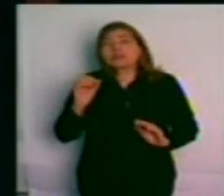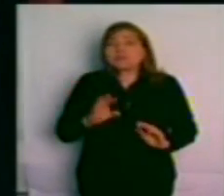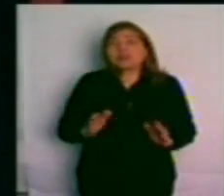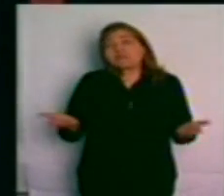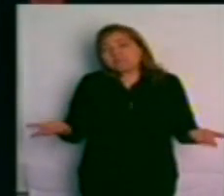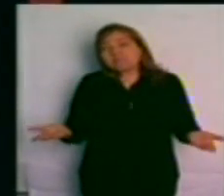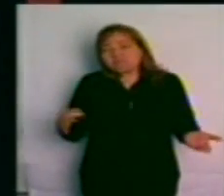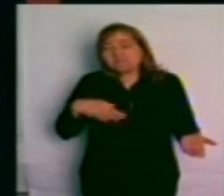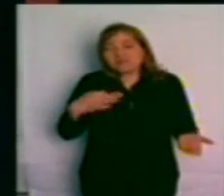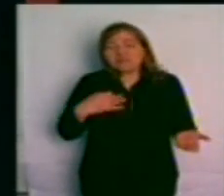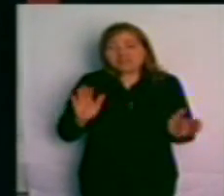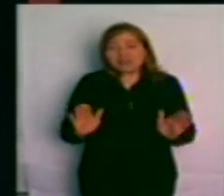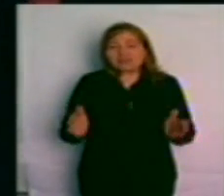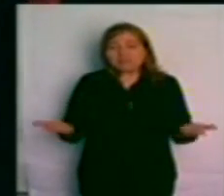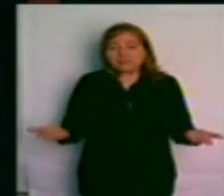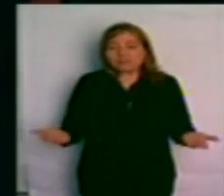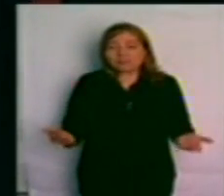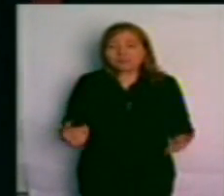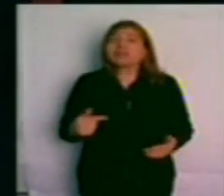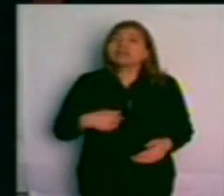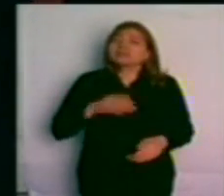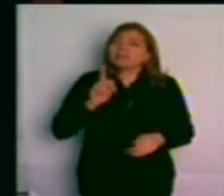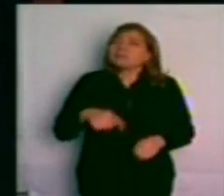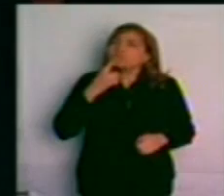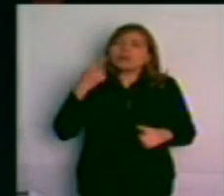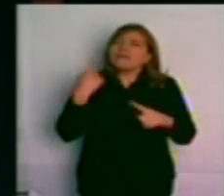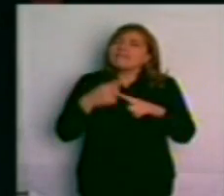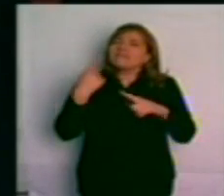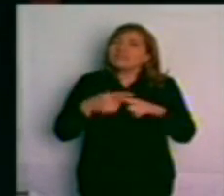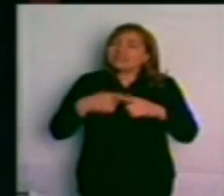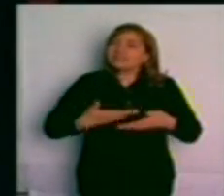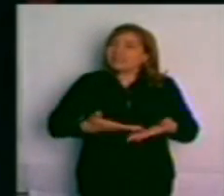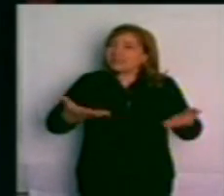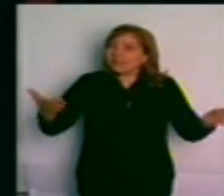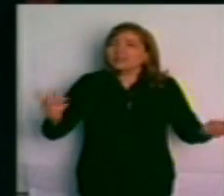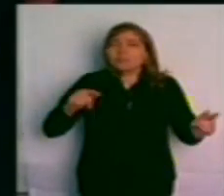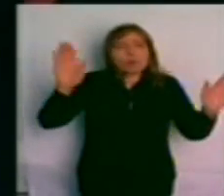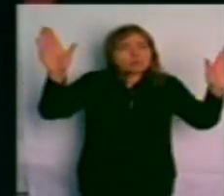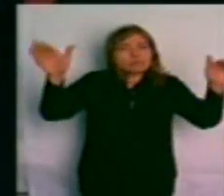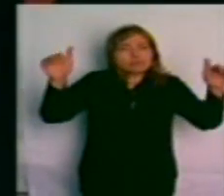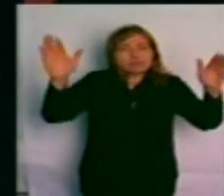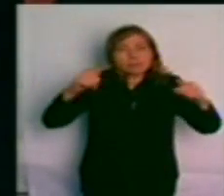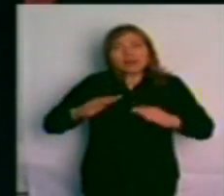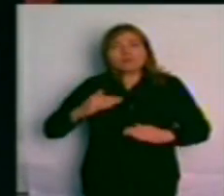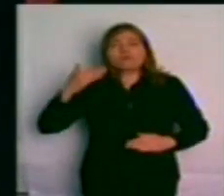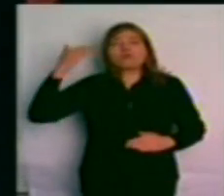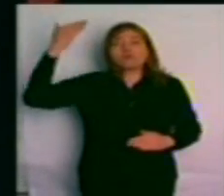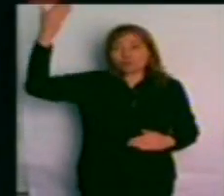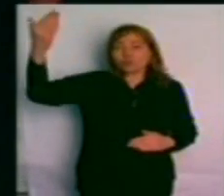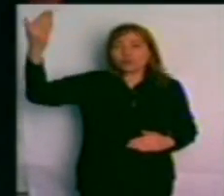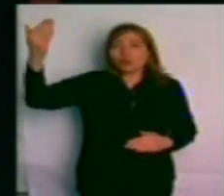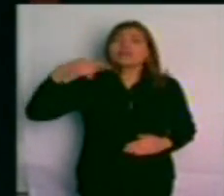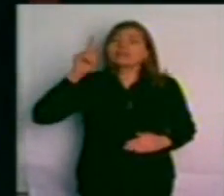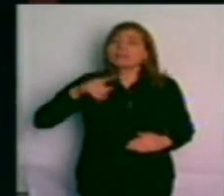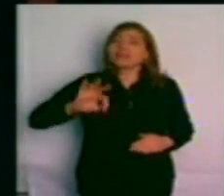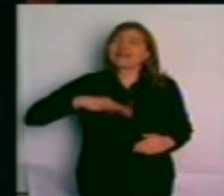que además sea una conmemoración y una convocatoria no sólo al futuro sino también